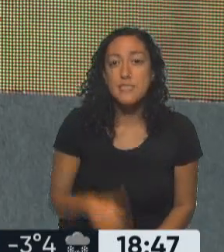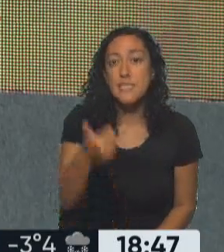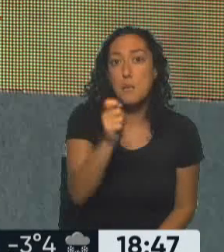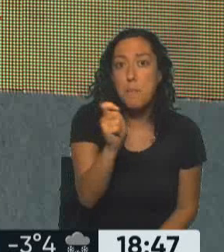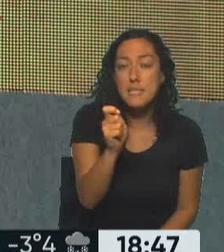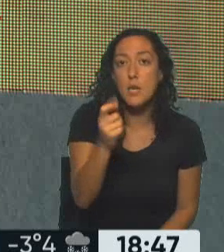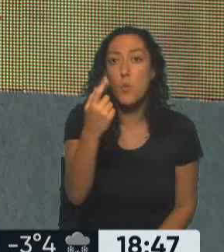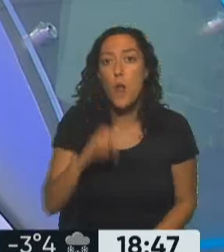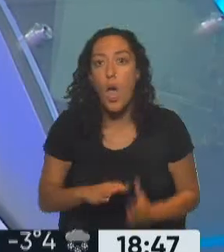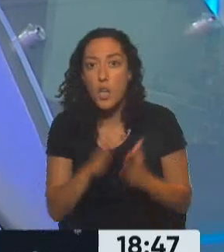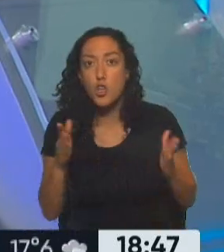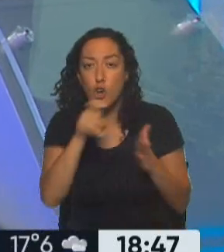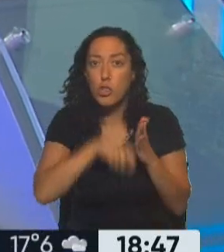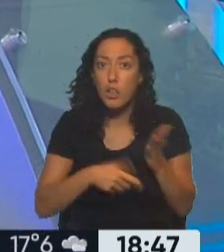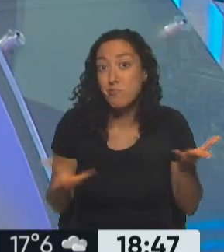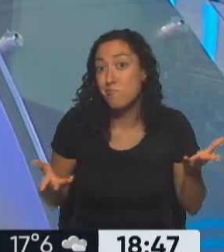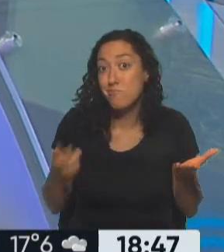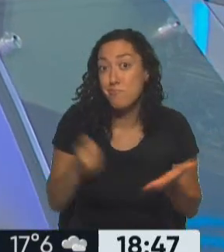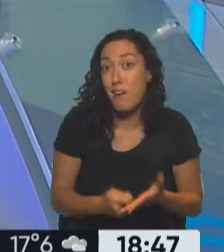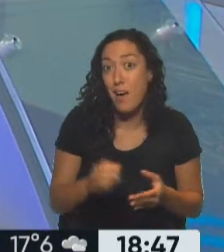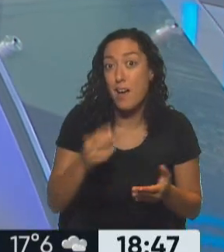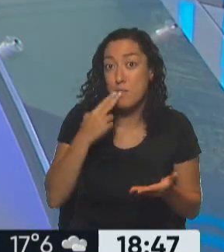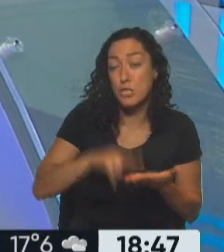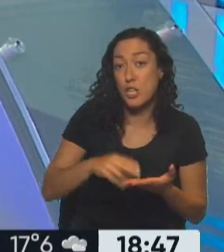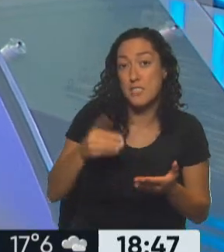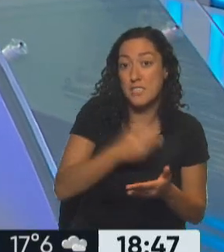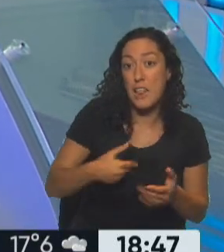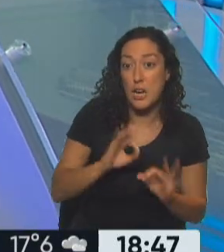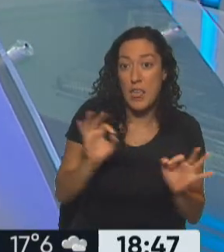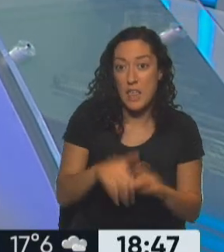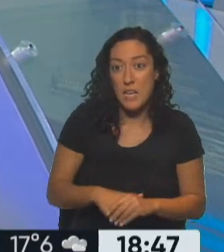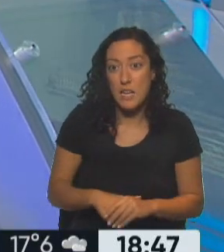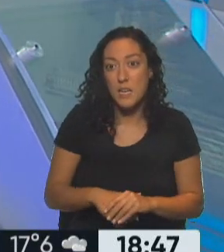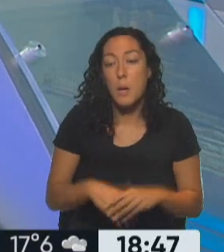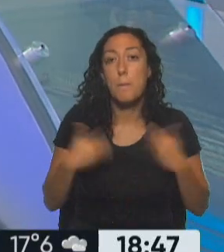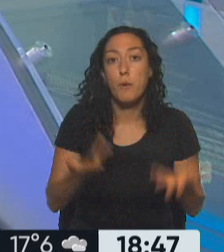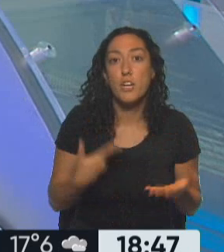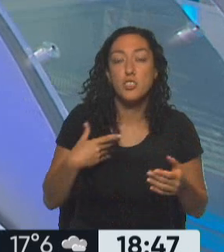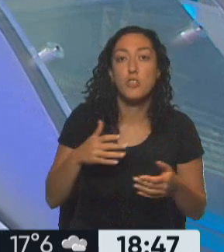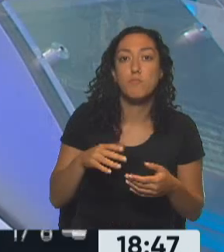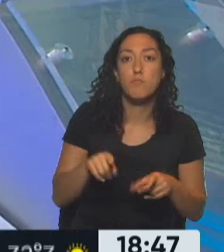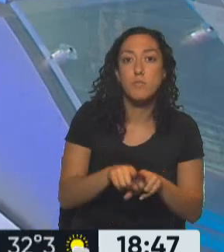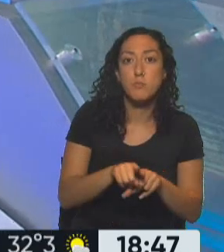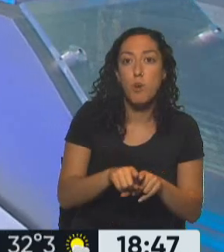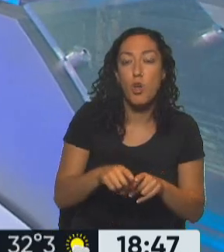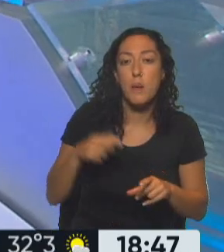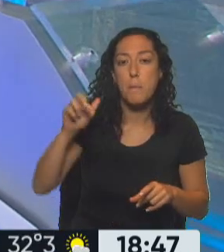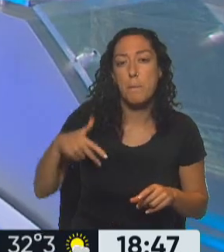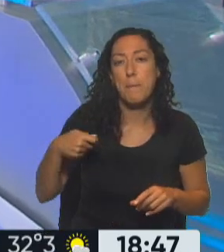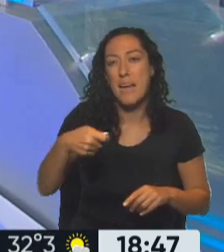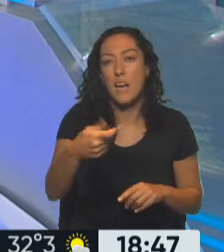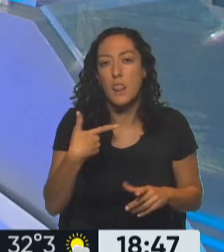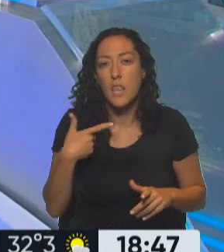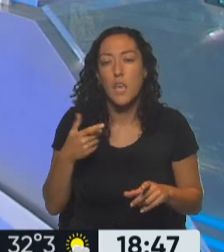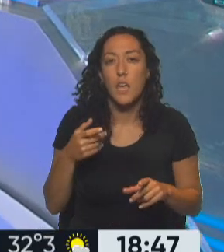por un año. Por eso hoy que teníamos las presiones, no son, porque si las presiones para que haya una moratoria previsional... no, va a salir la moratoria.